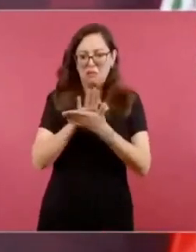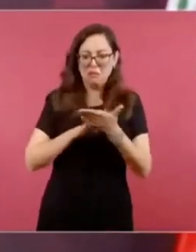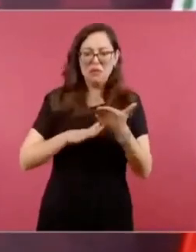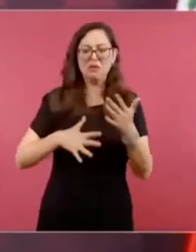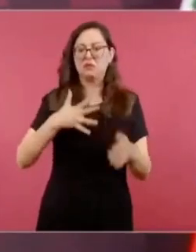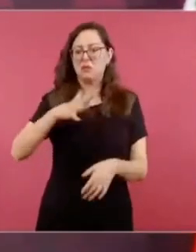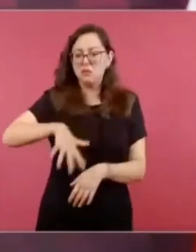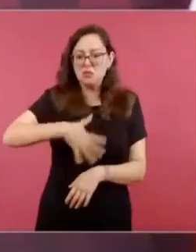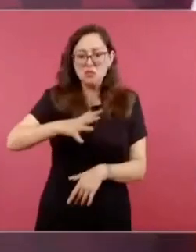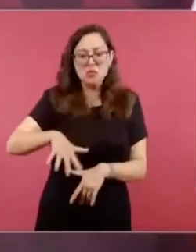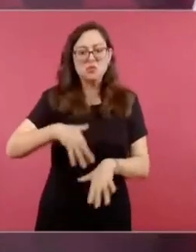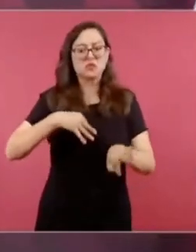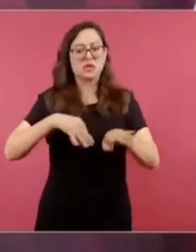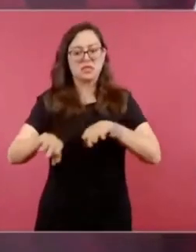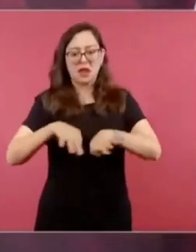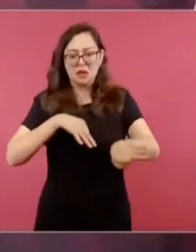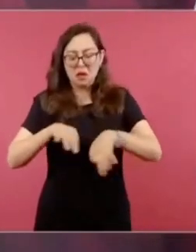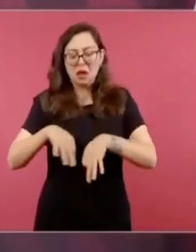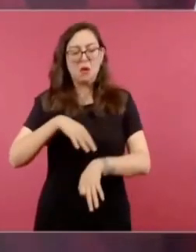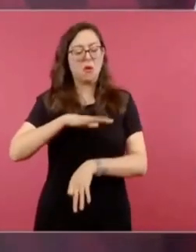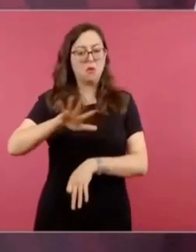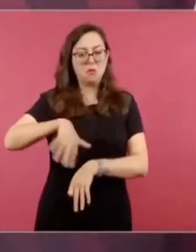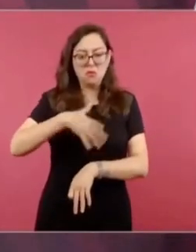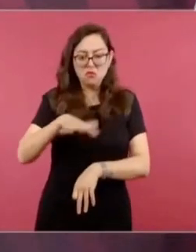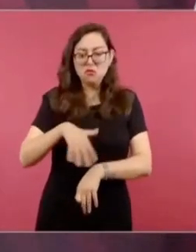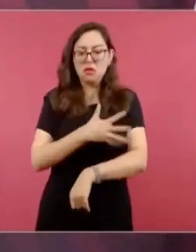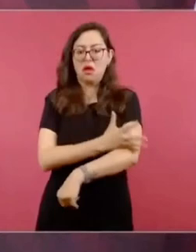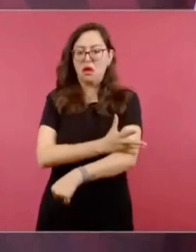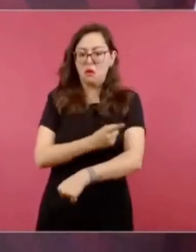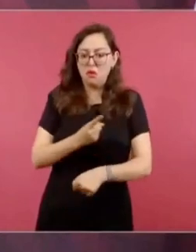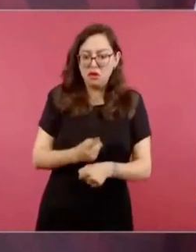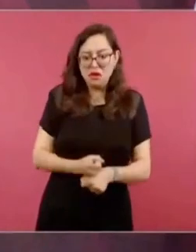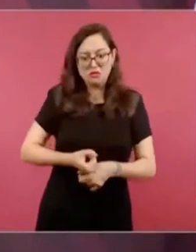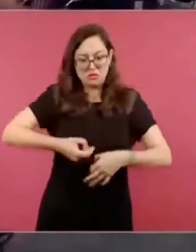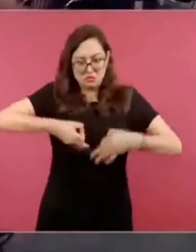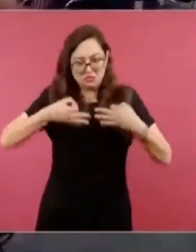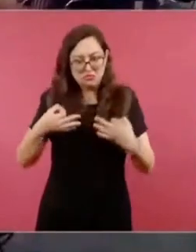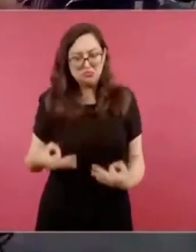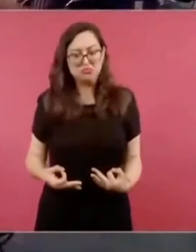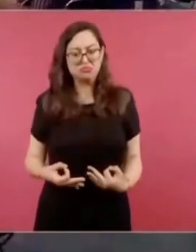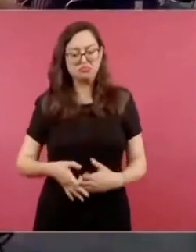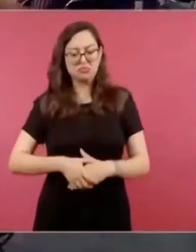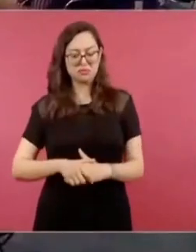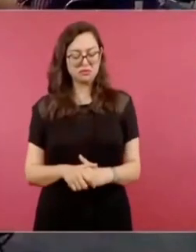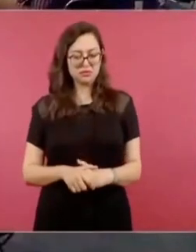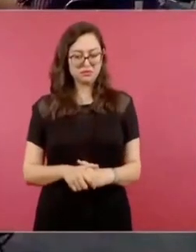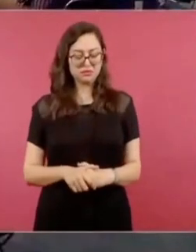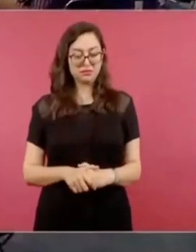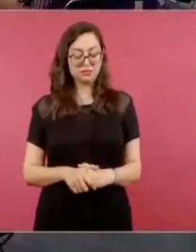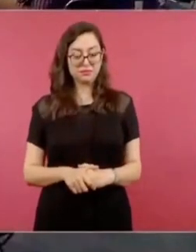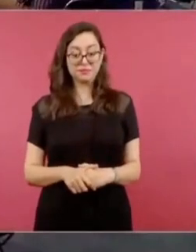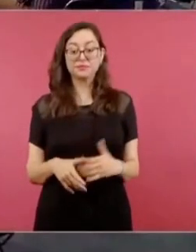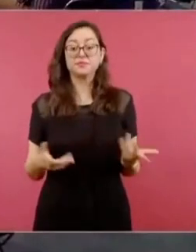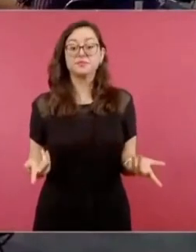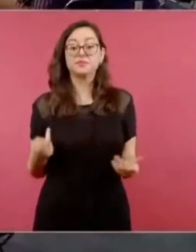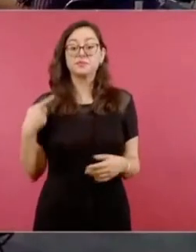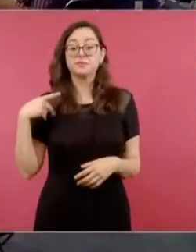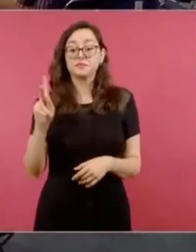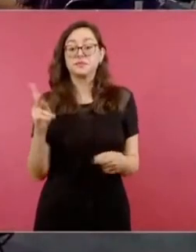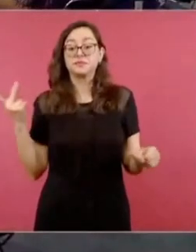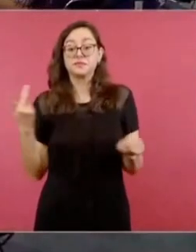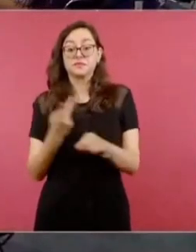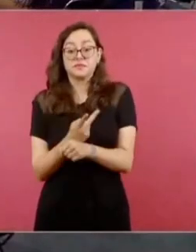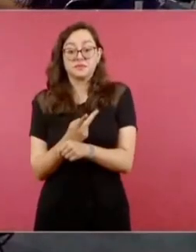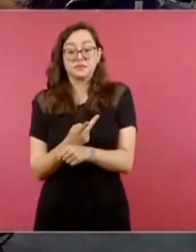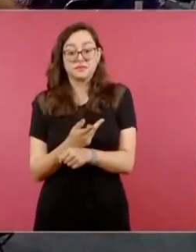honradamente, pero han manipulado tanto